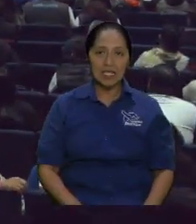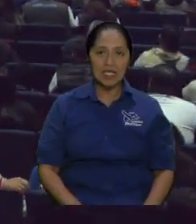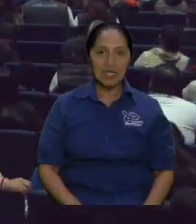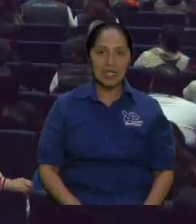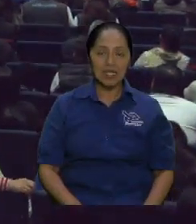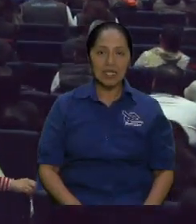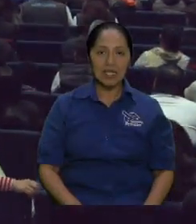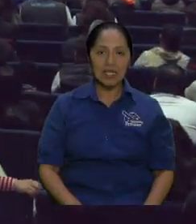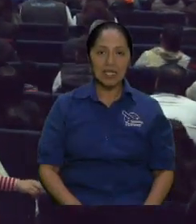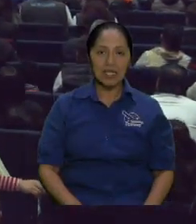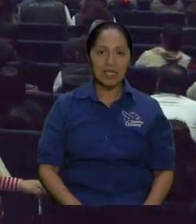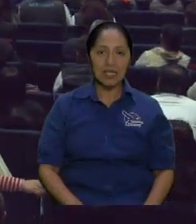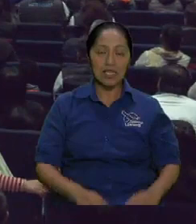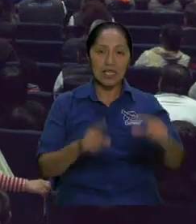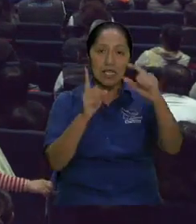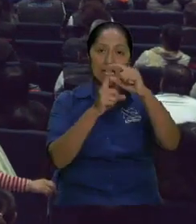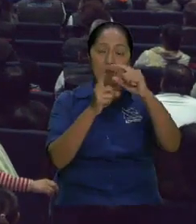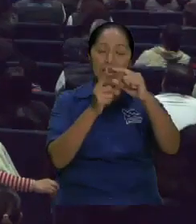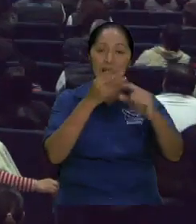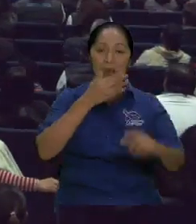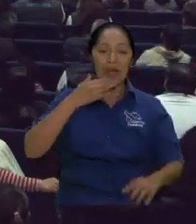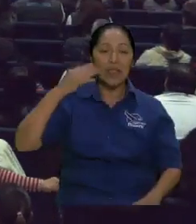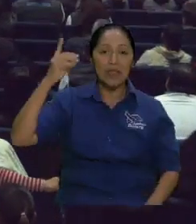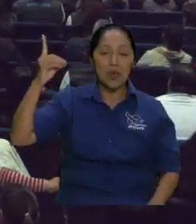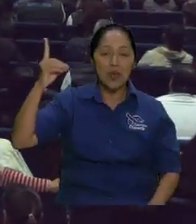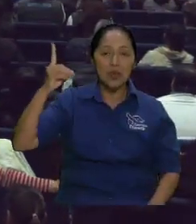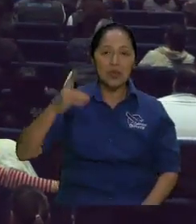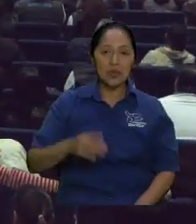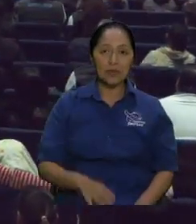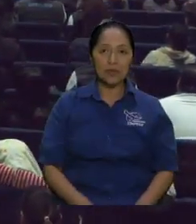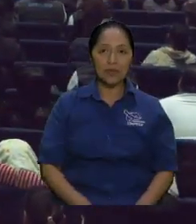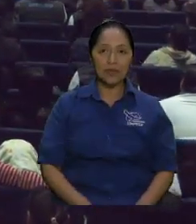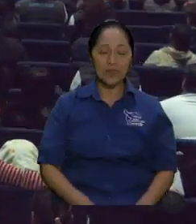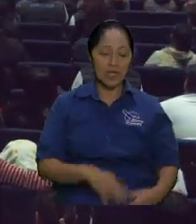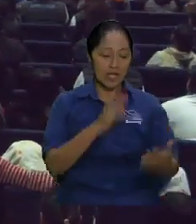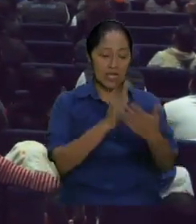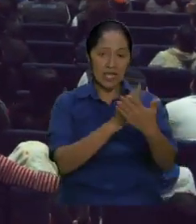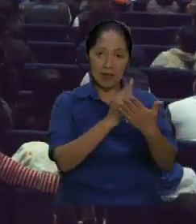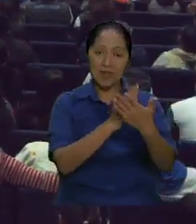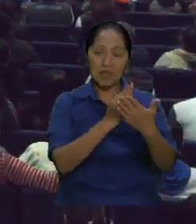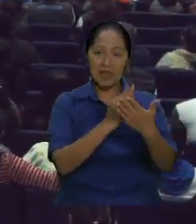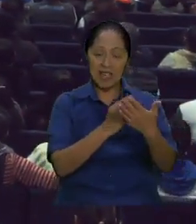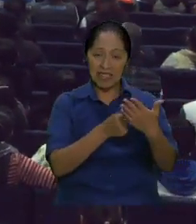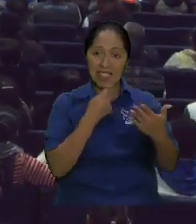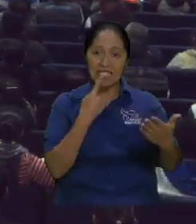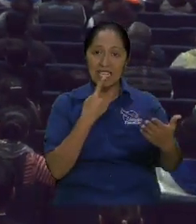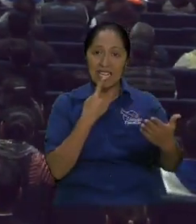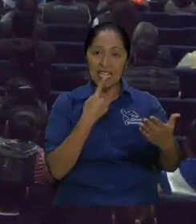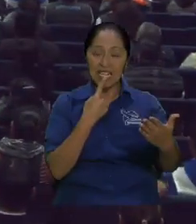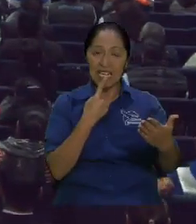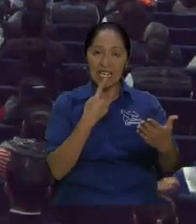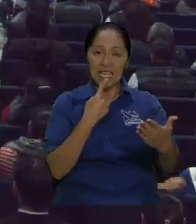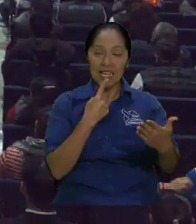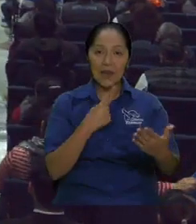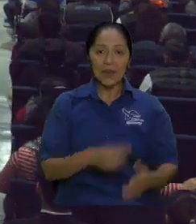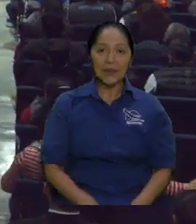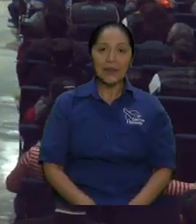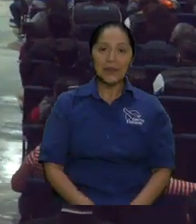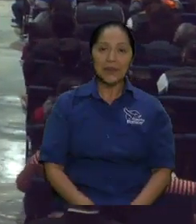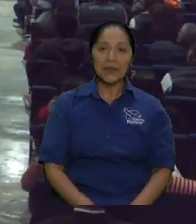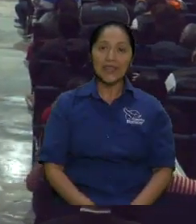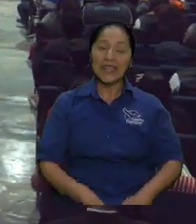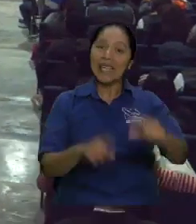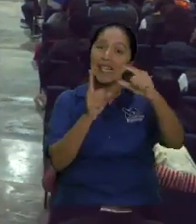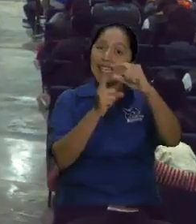la palabra de Dios no lo dice la Biblia dice la Biblia que la